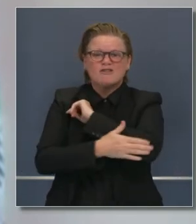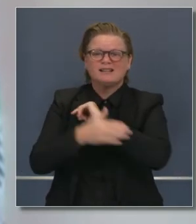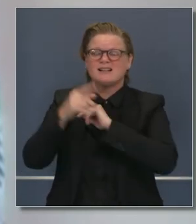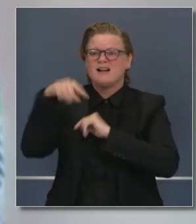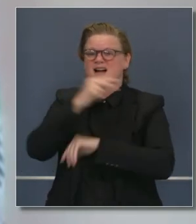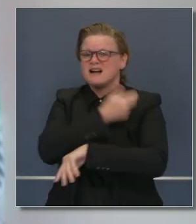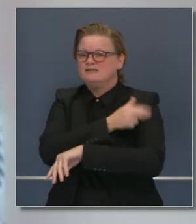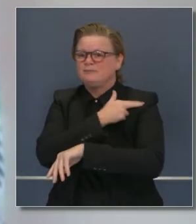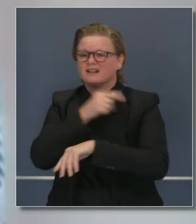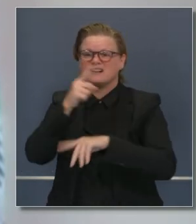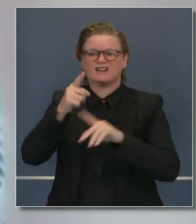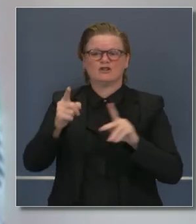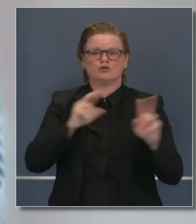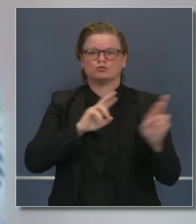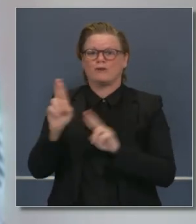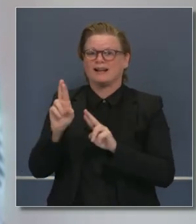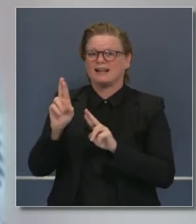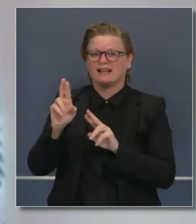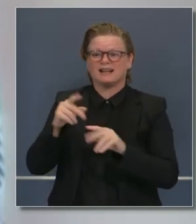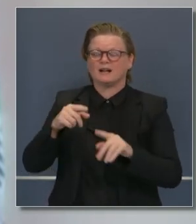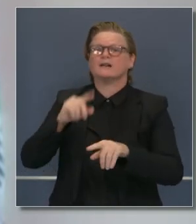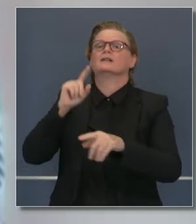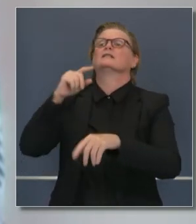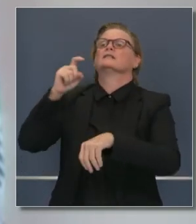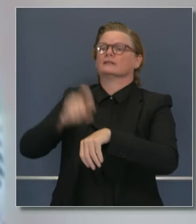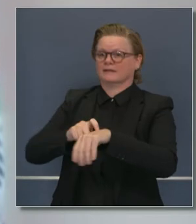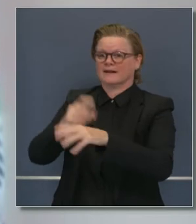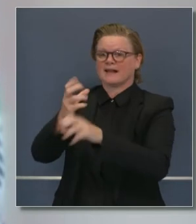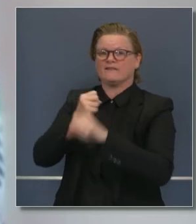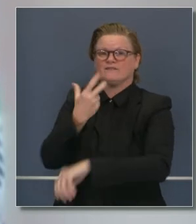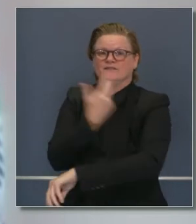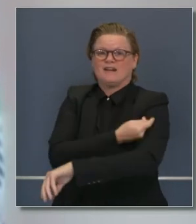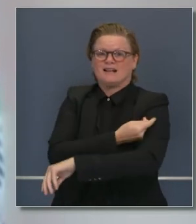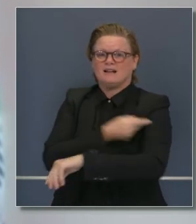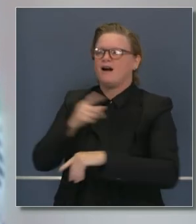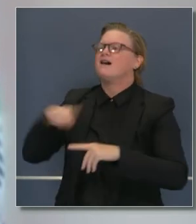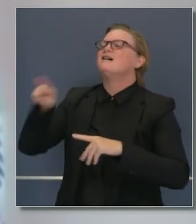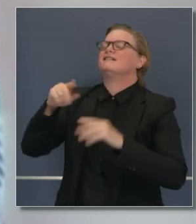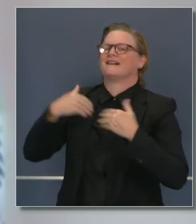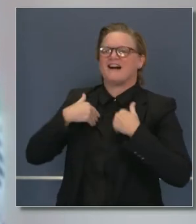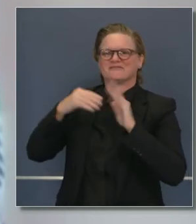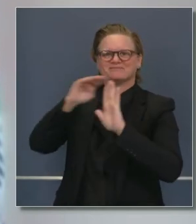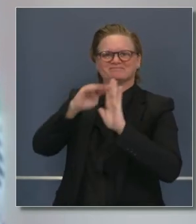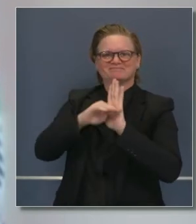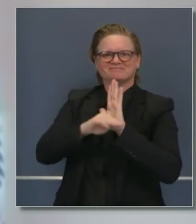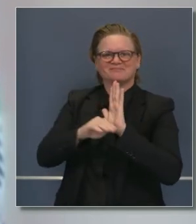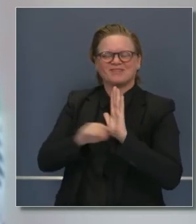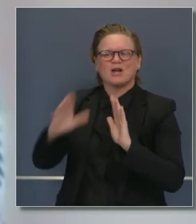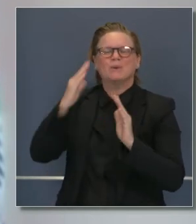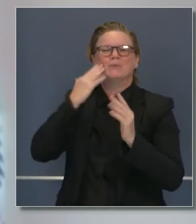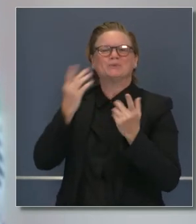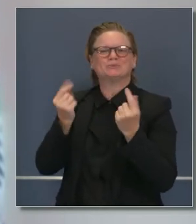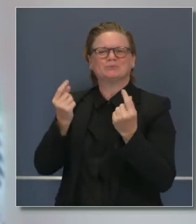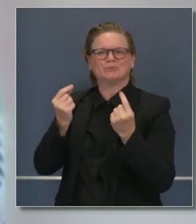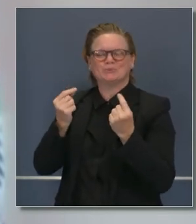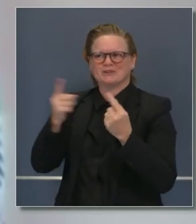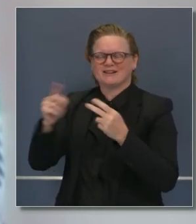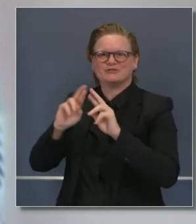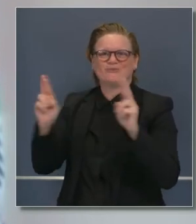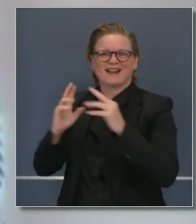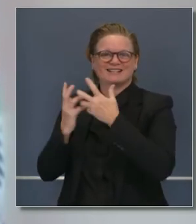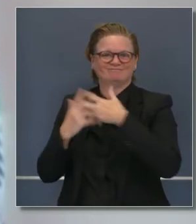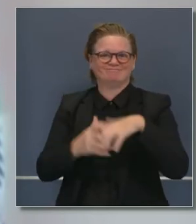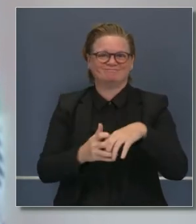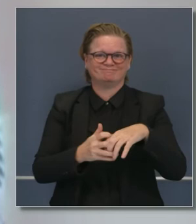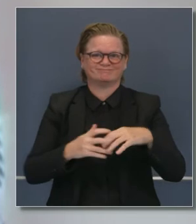preparando para dar las vacunas a sus trabajadores primeros socorristas y otros. Así que no solo estamos